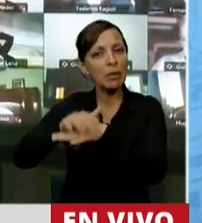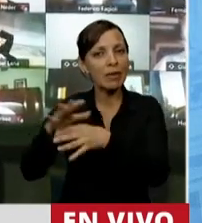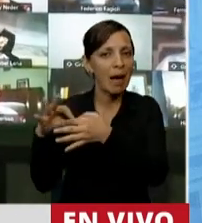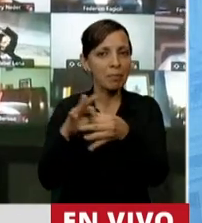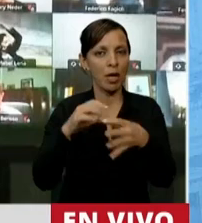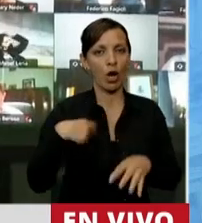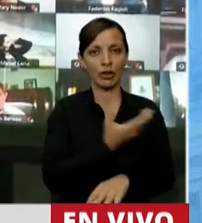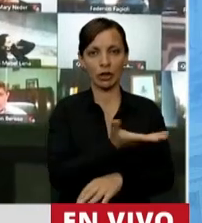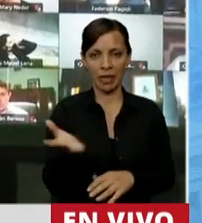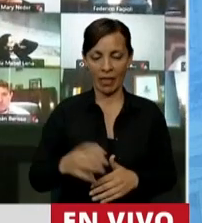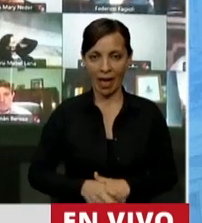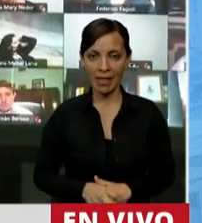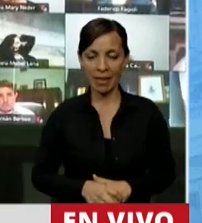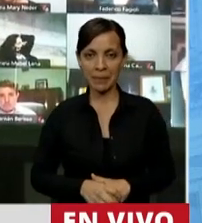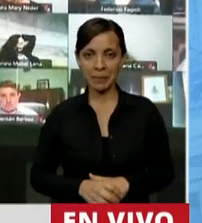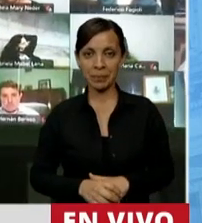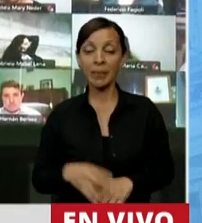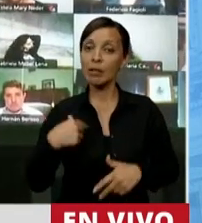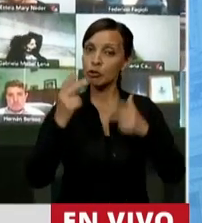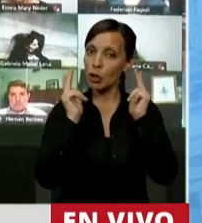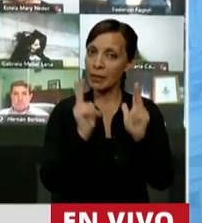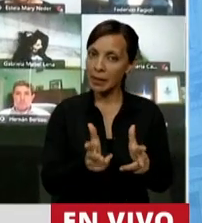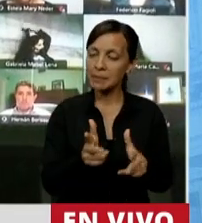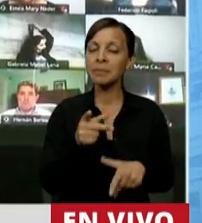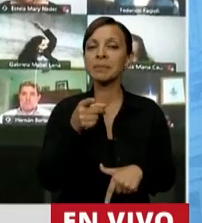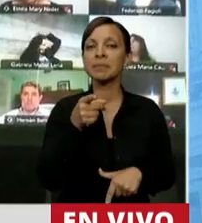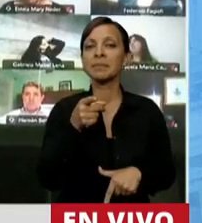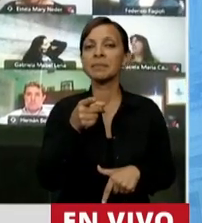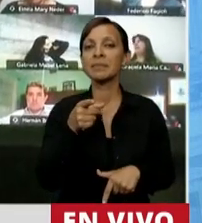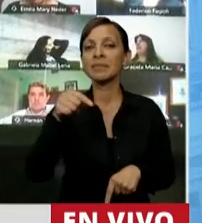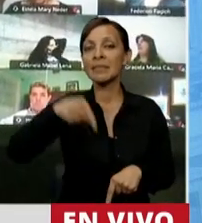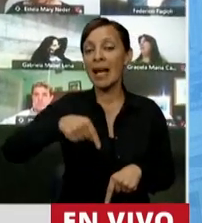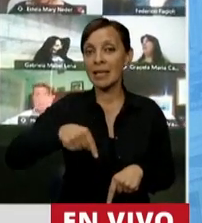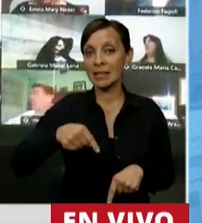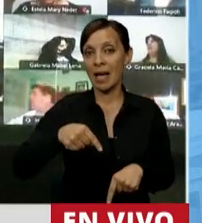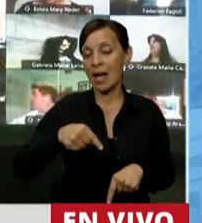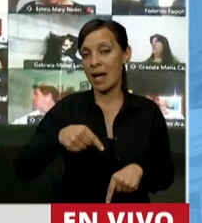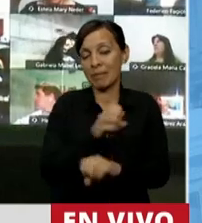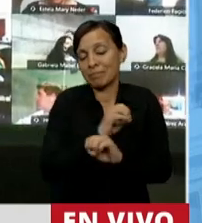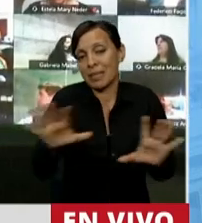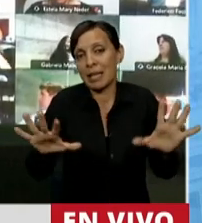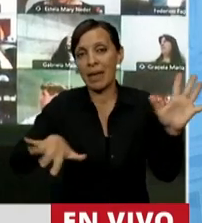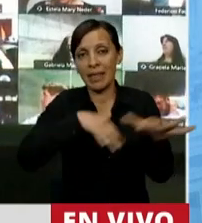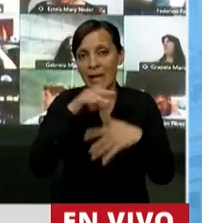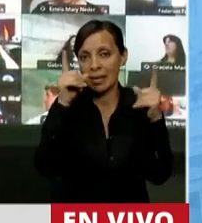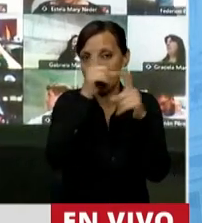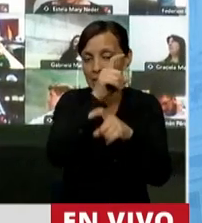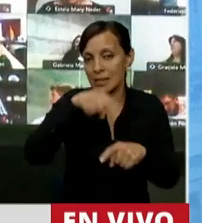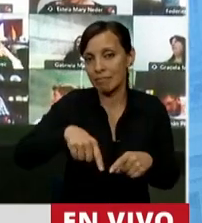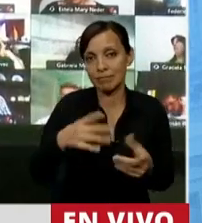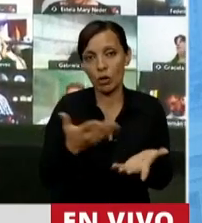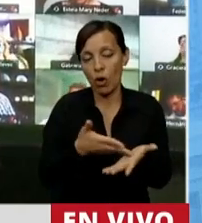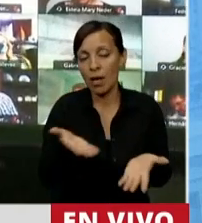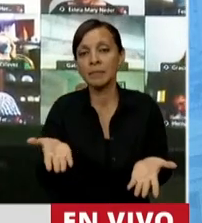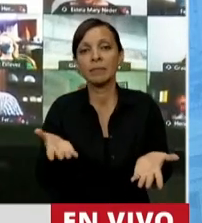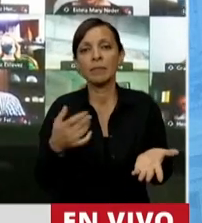sociedad. Esto, yo decía, en esta tremenda crisis que estamos sufriendo,